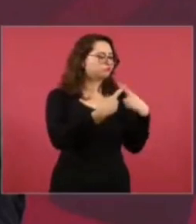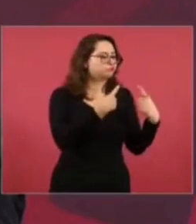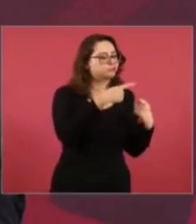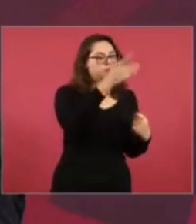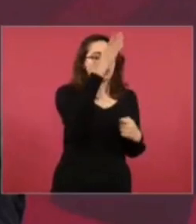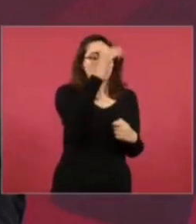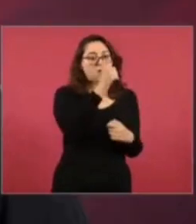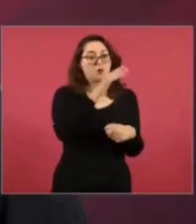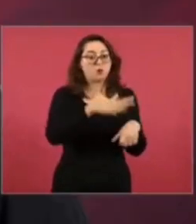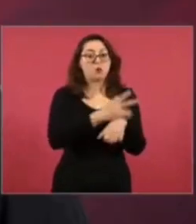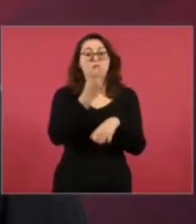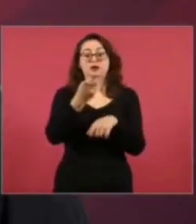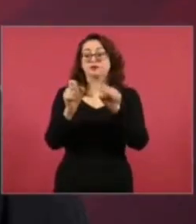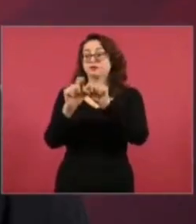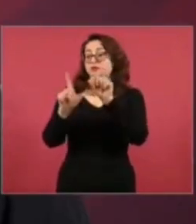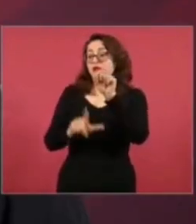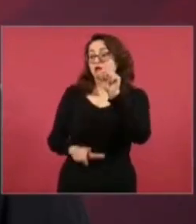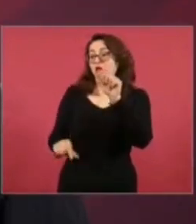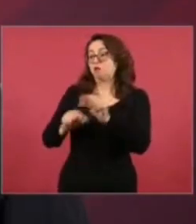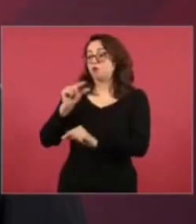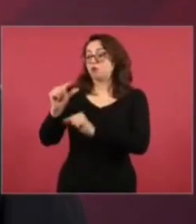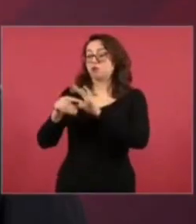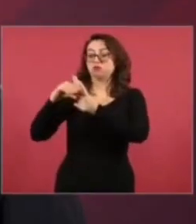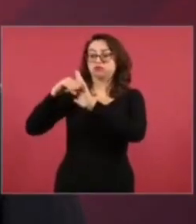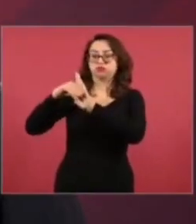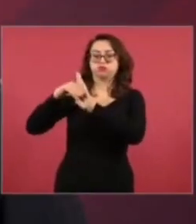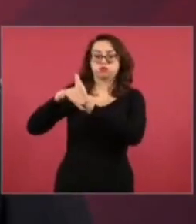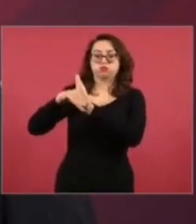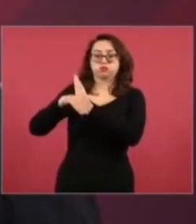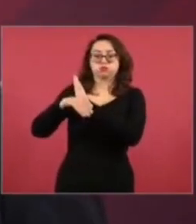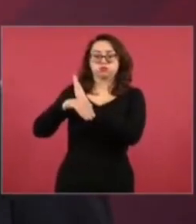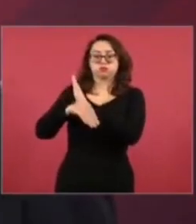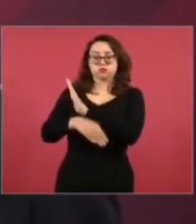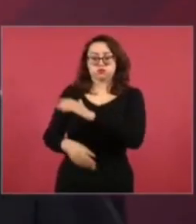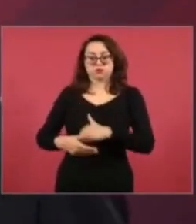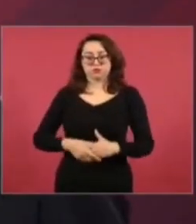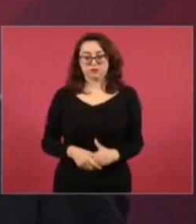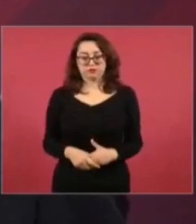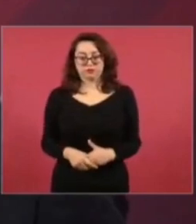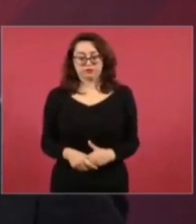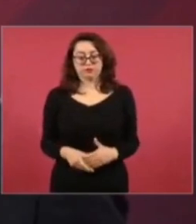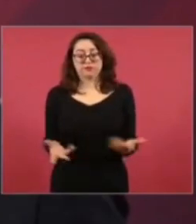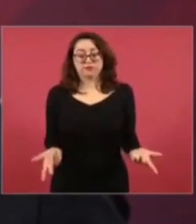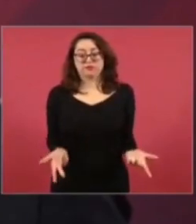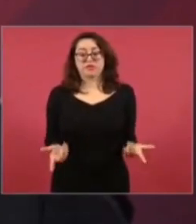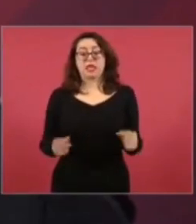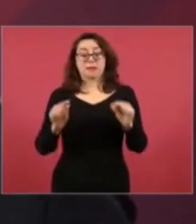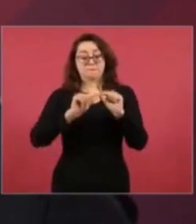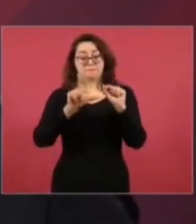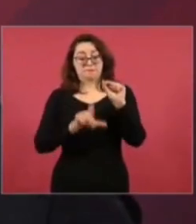En muy pocos momentos hubo democracia,